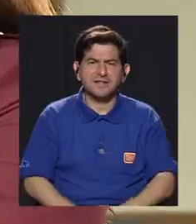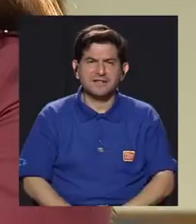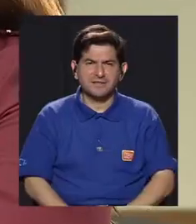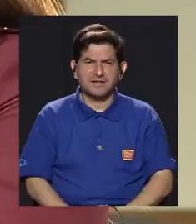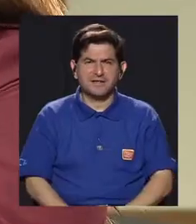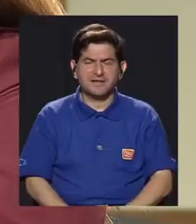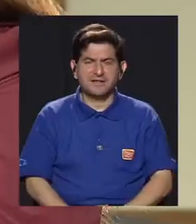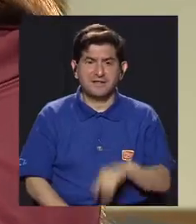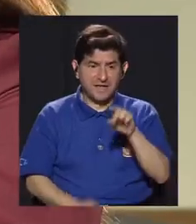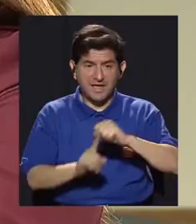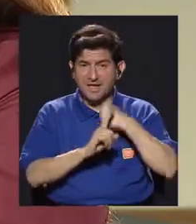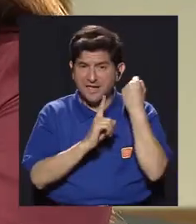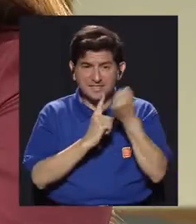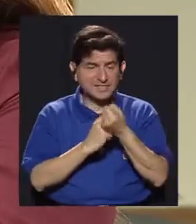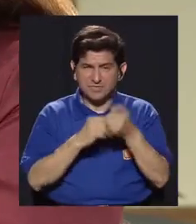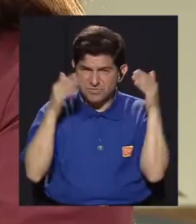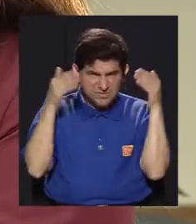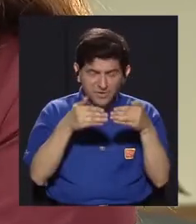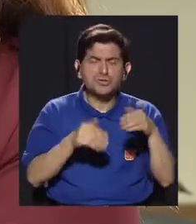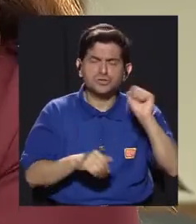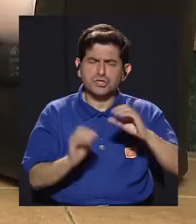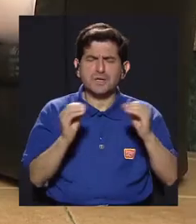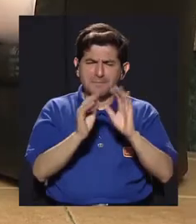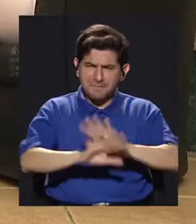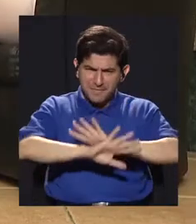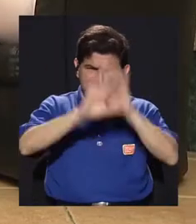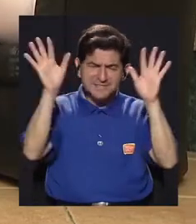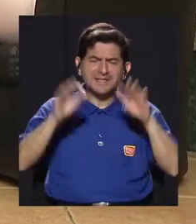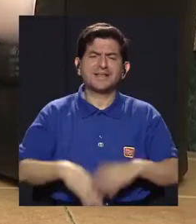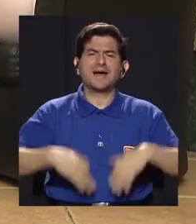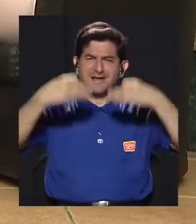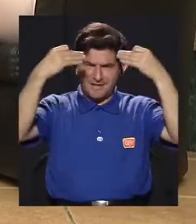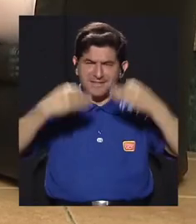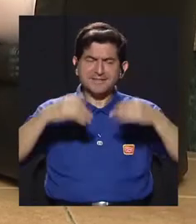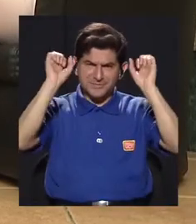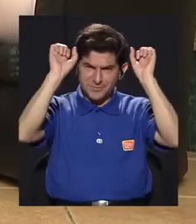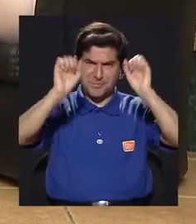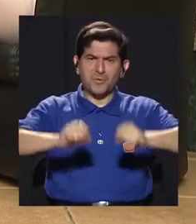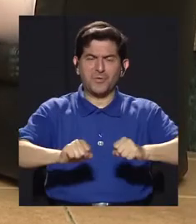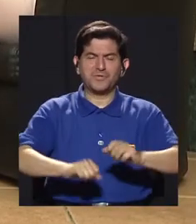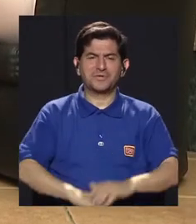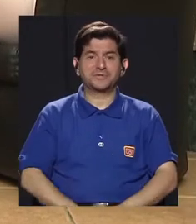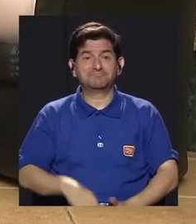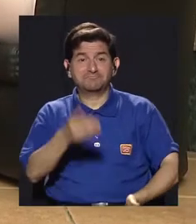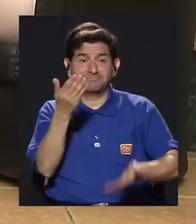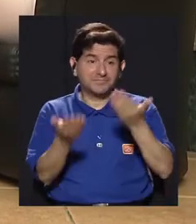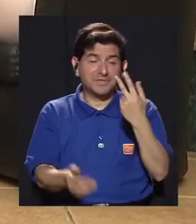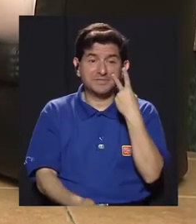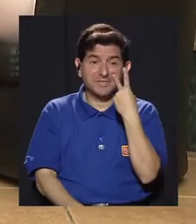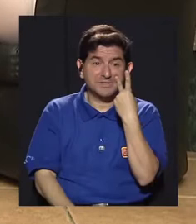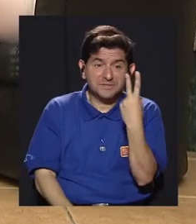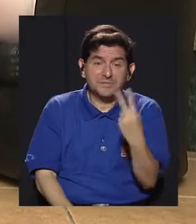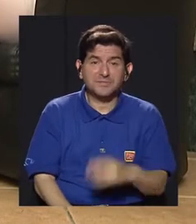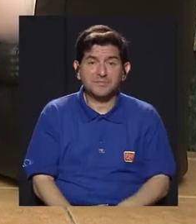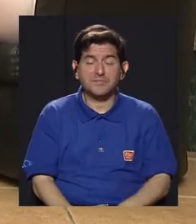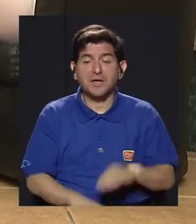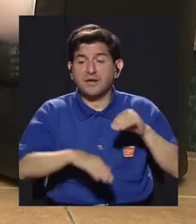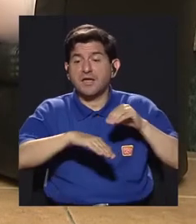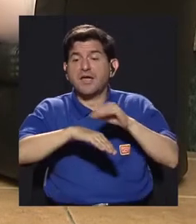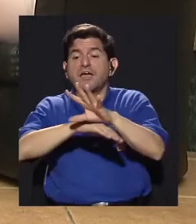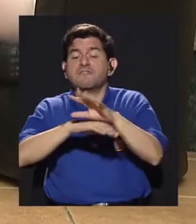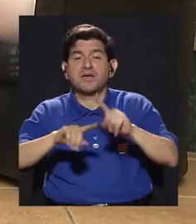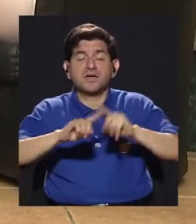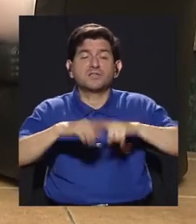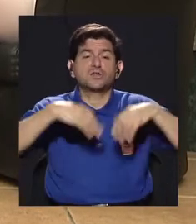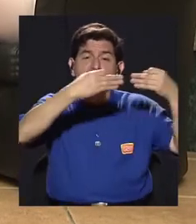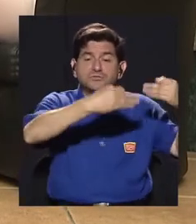más claridad. como enfrascados en la situación, ¿verdad? Exacto, hay como más claridad para tomar decisiones inclusive, ¿verdad? de poder ver también